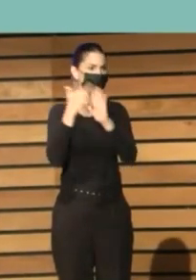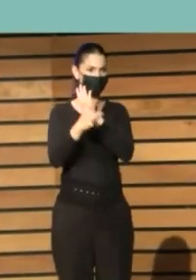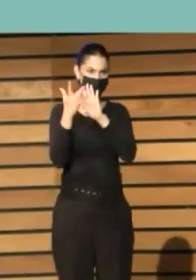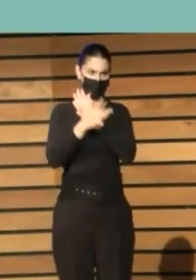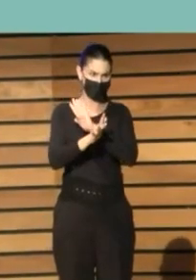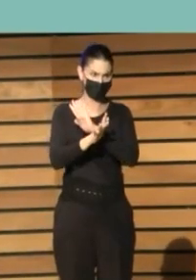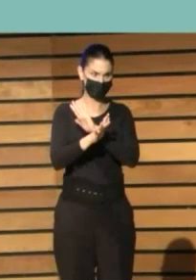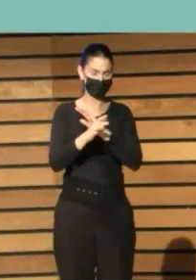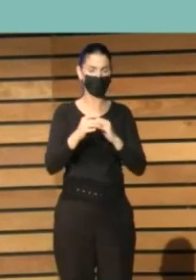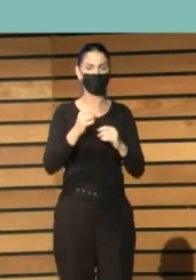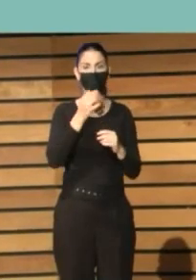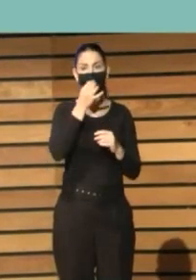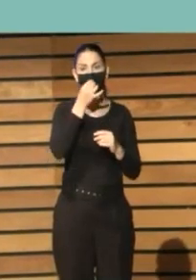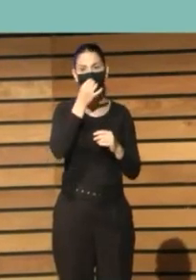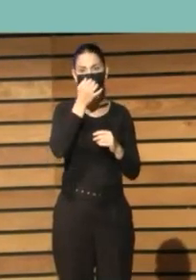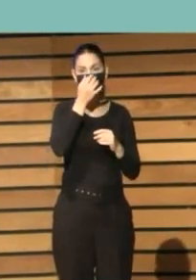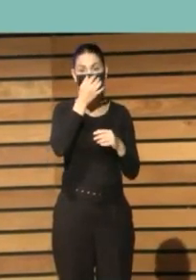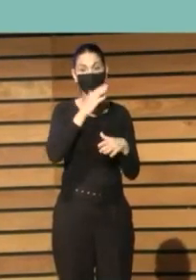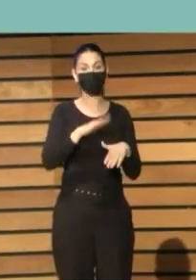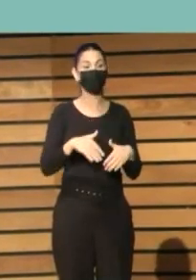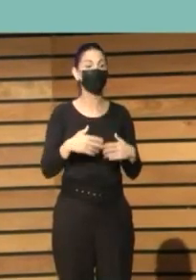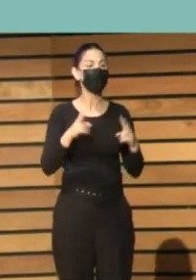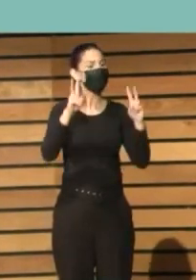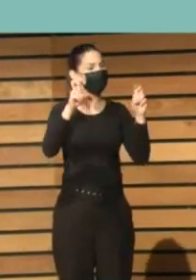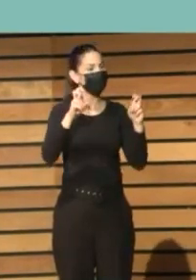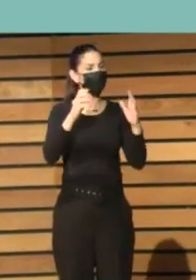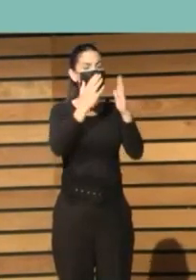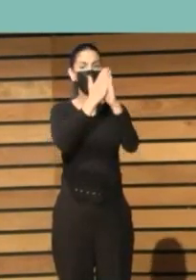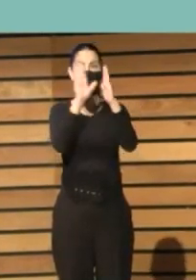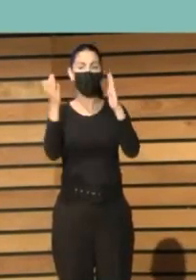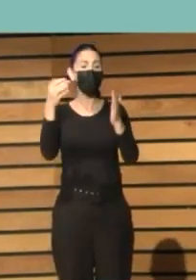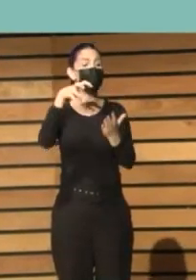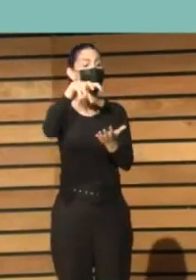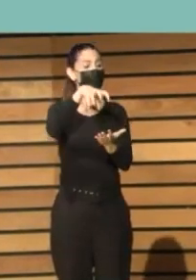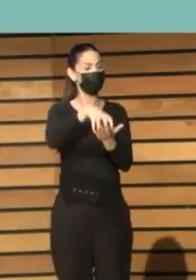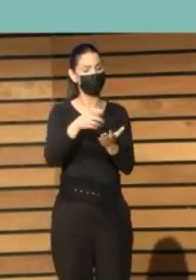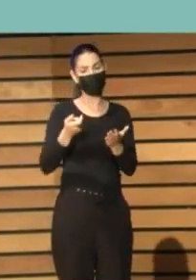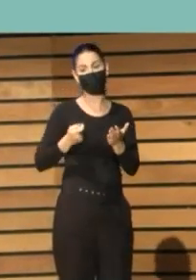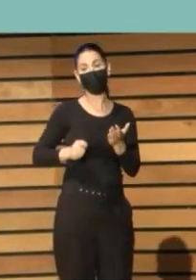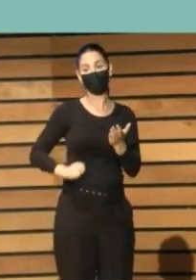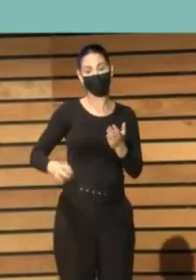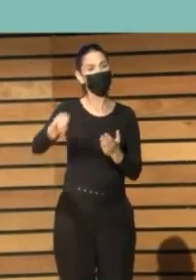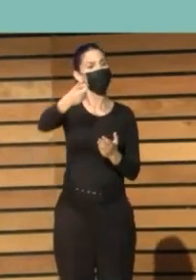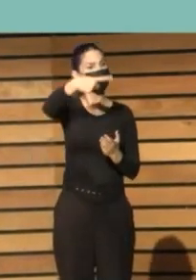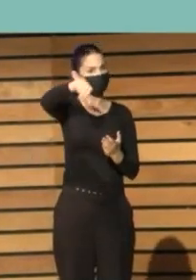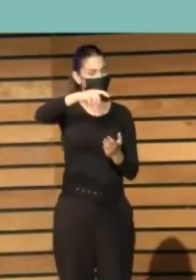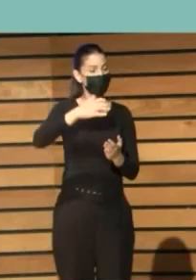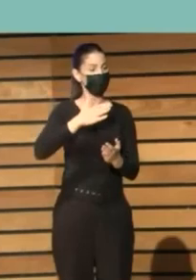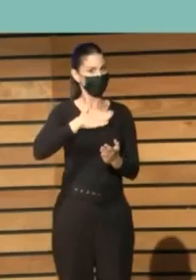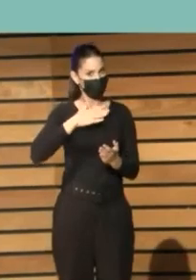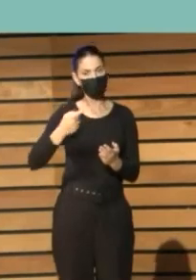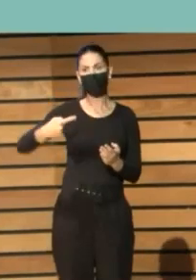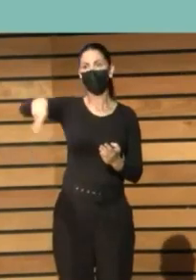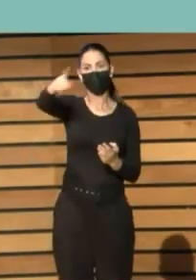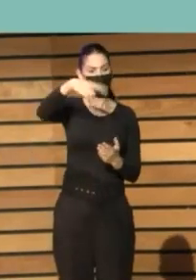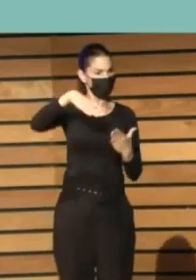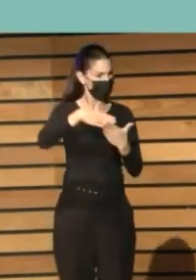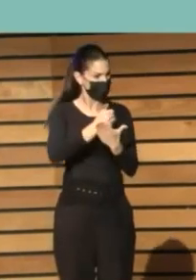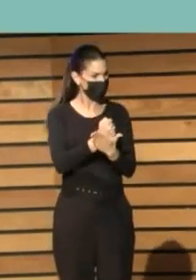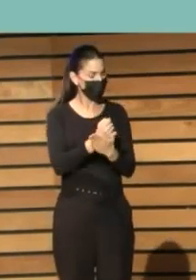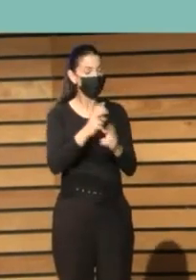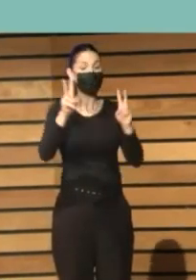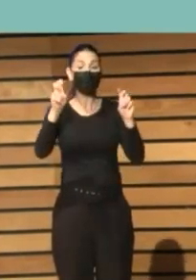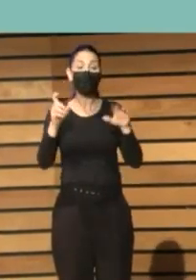estos días. Y consideramos que las bibliotecas y sus profesionales somos, sois herramientas claves para esa capacitación